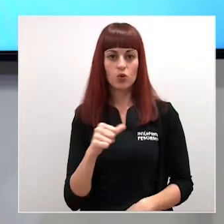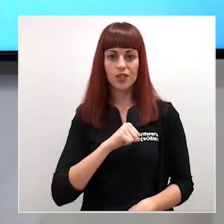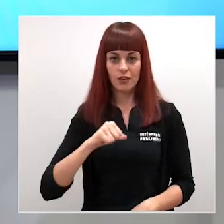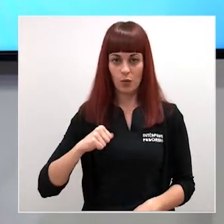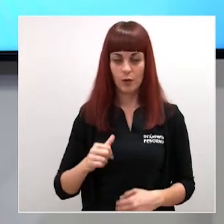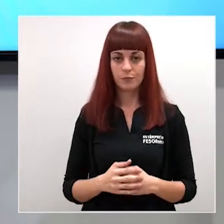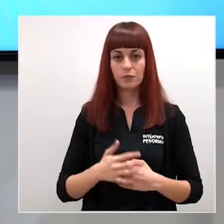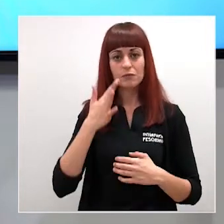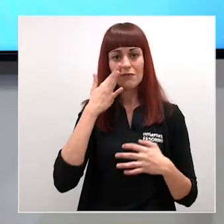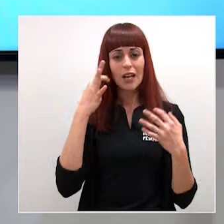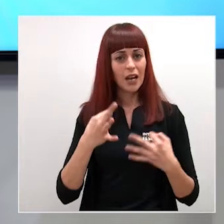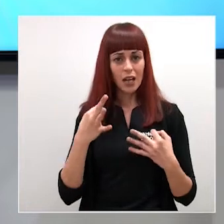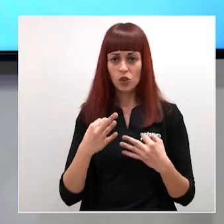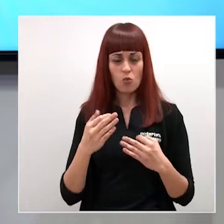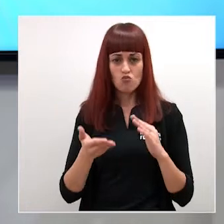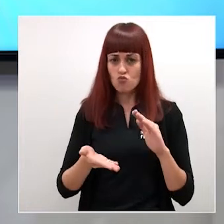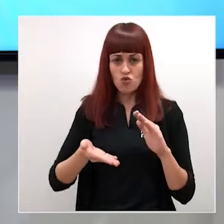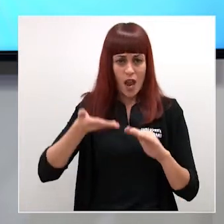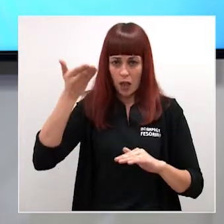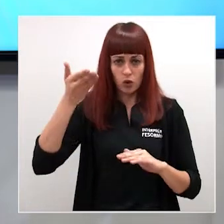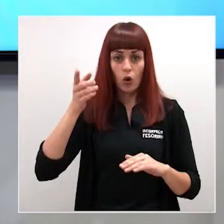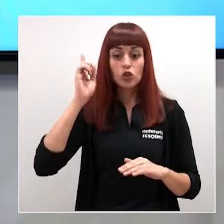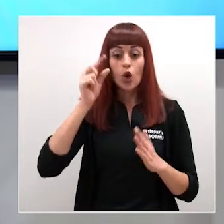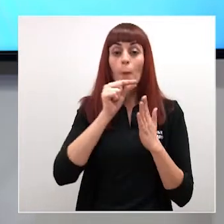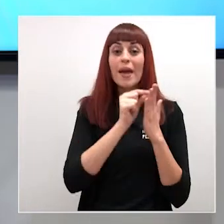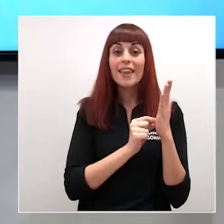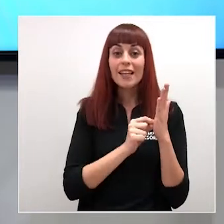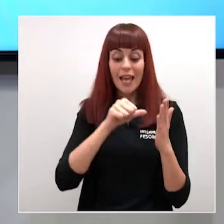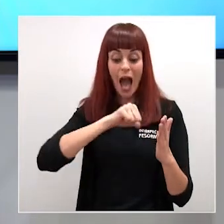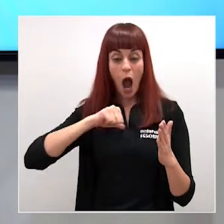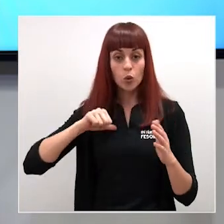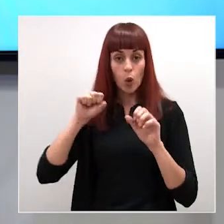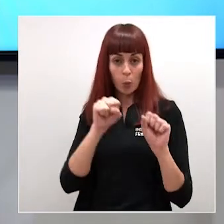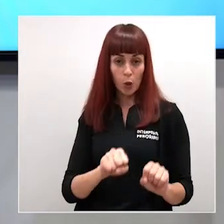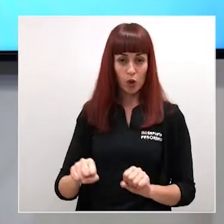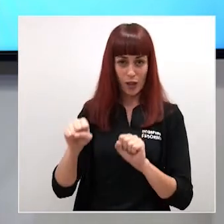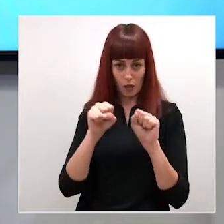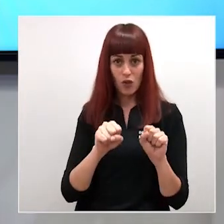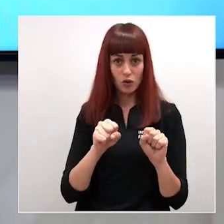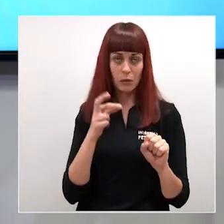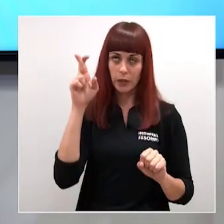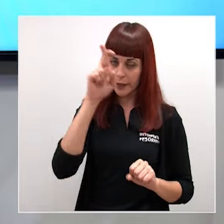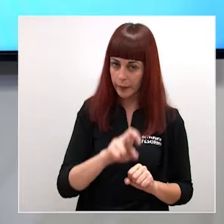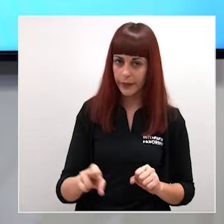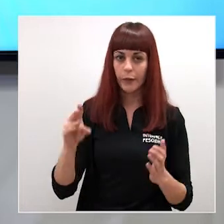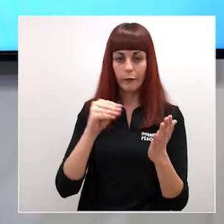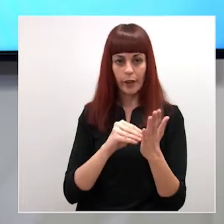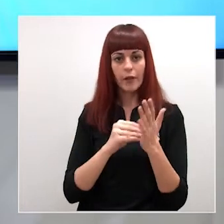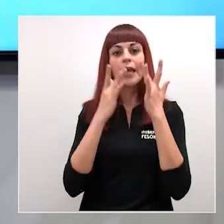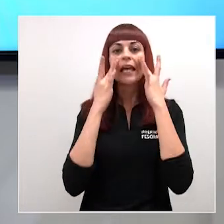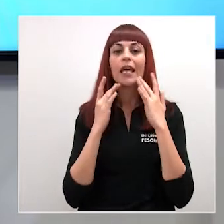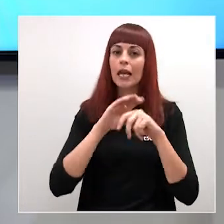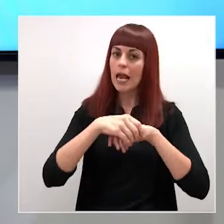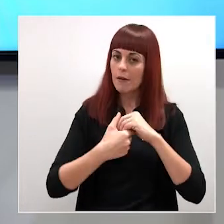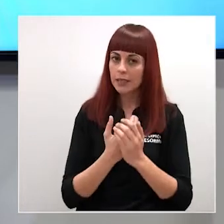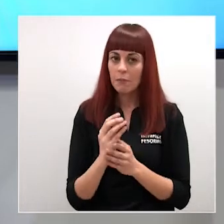El riesgo sigue siendo alto y solo las medidas de autoprotección, que hemos repetido hasta la sociedad de higiene, de lavado